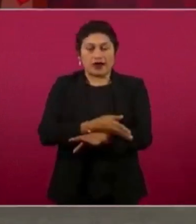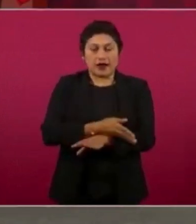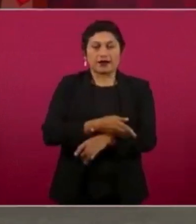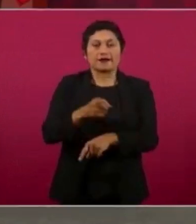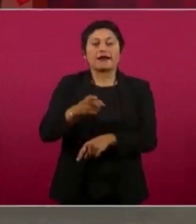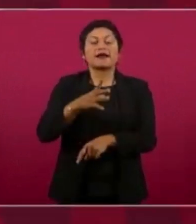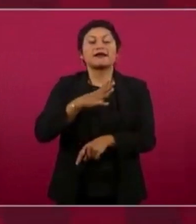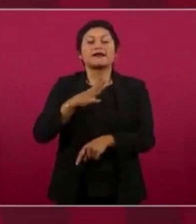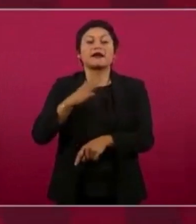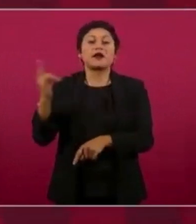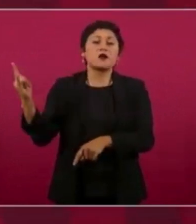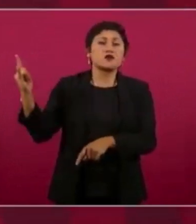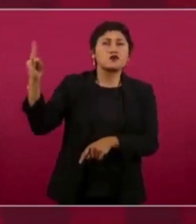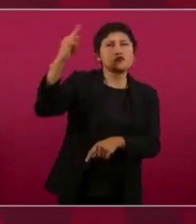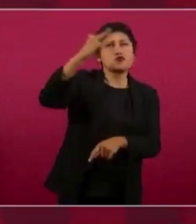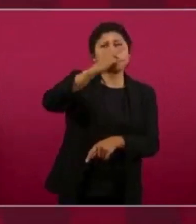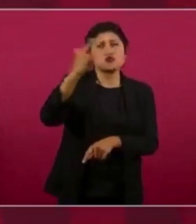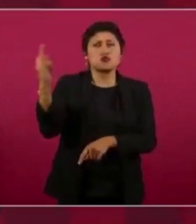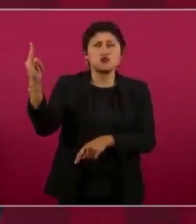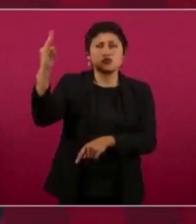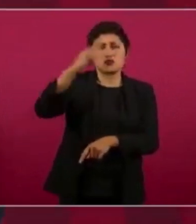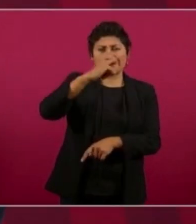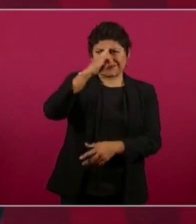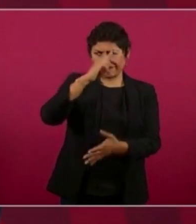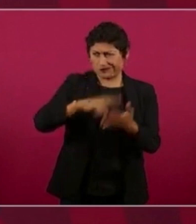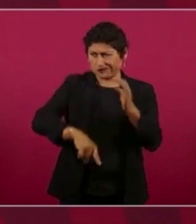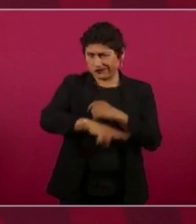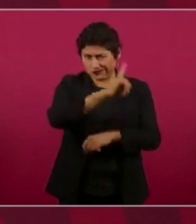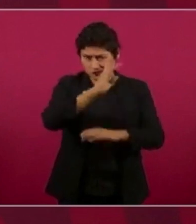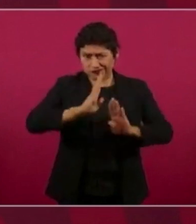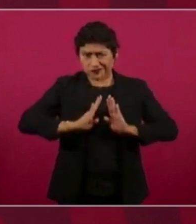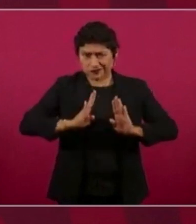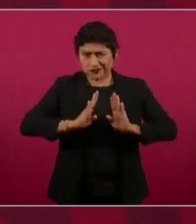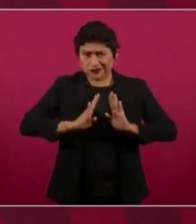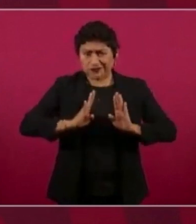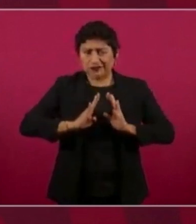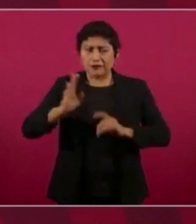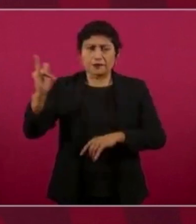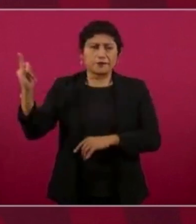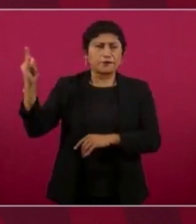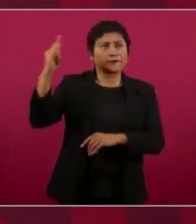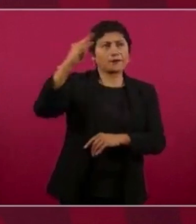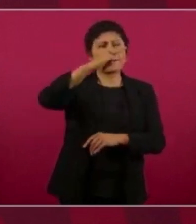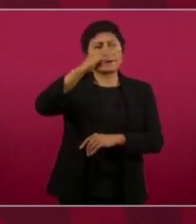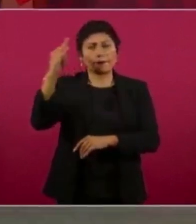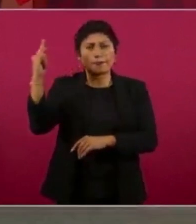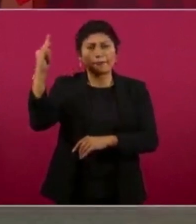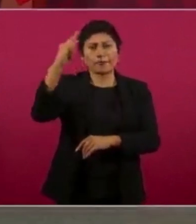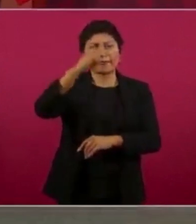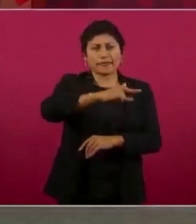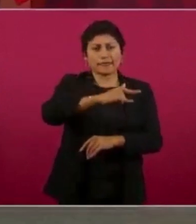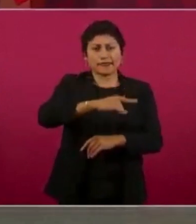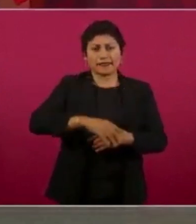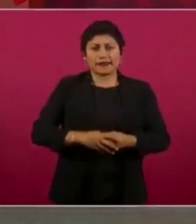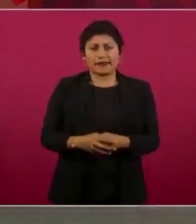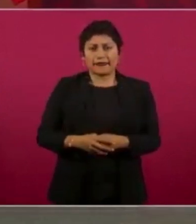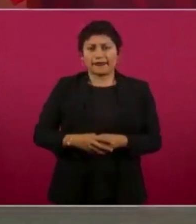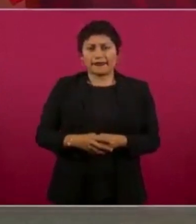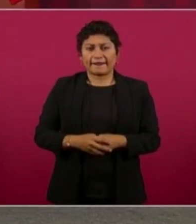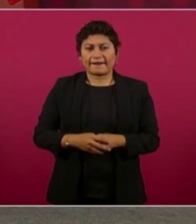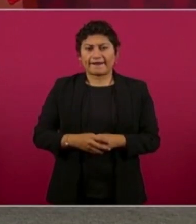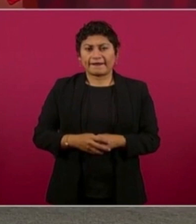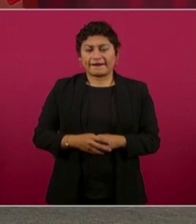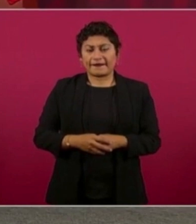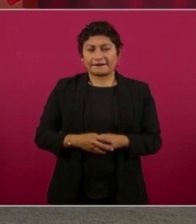aviones, creo que de la Marina, antes de la ceremonia. Y le pregunto a Beatriz